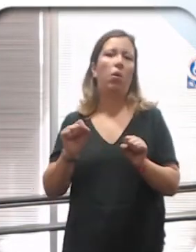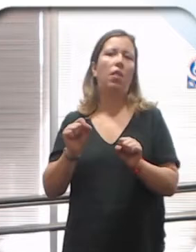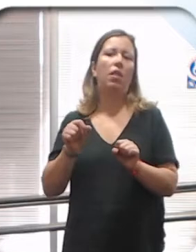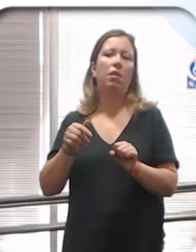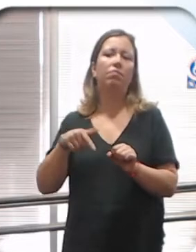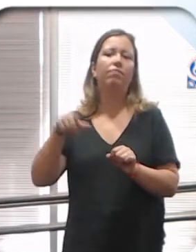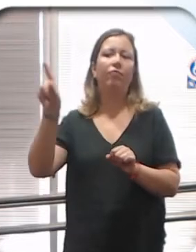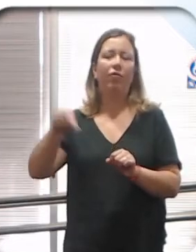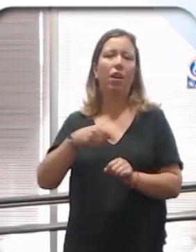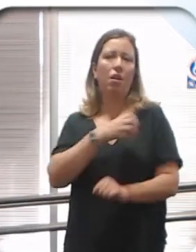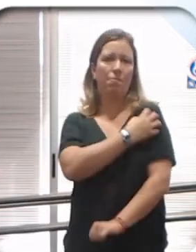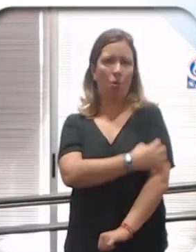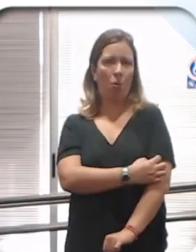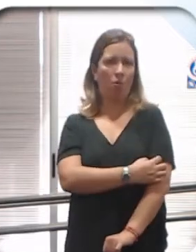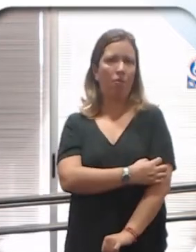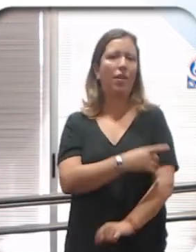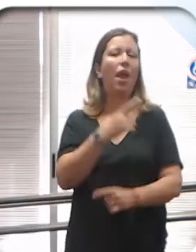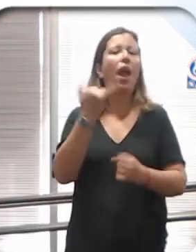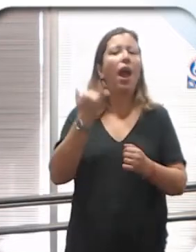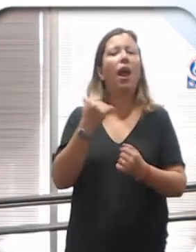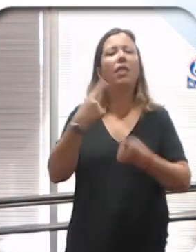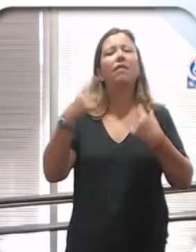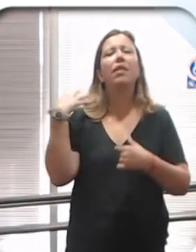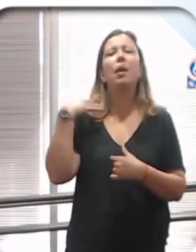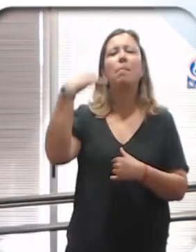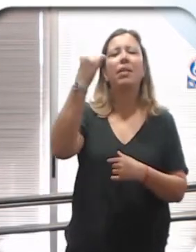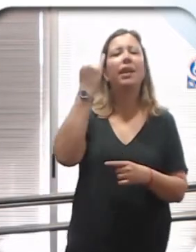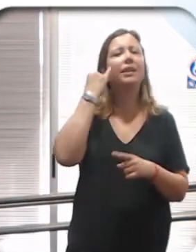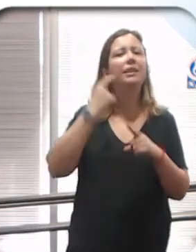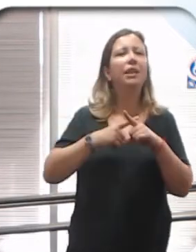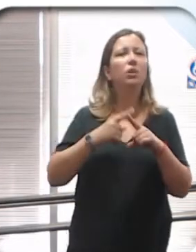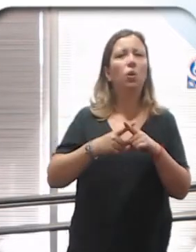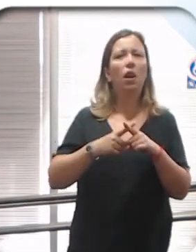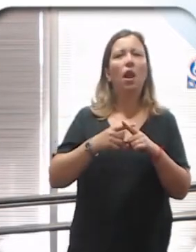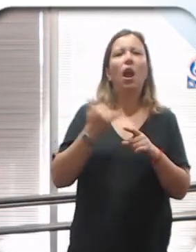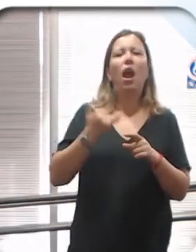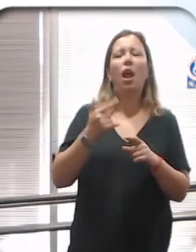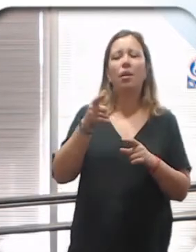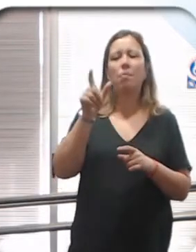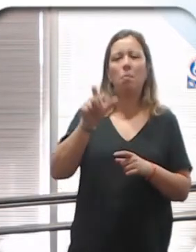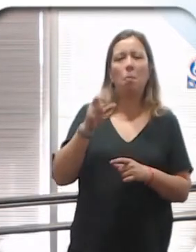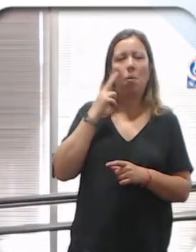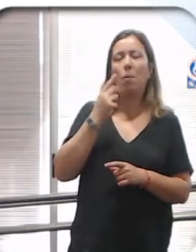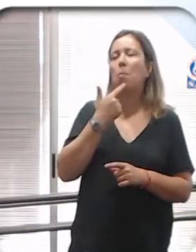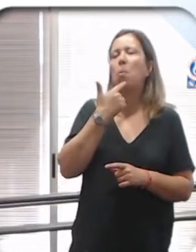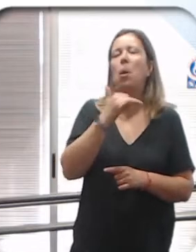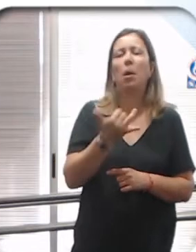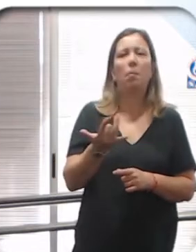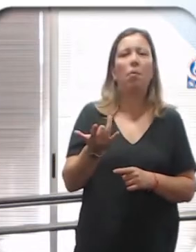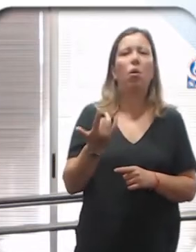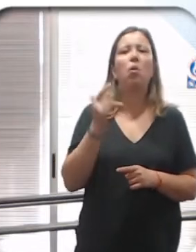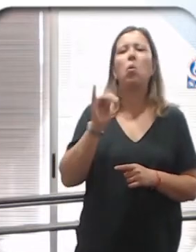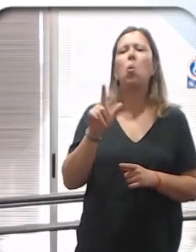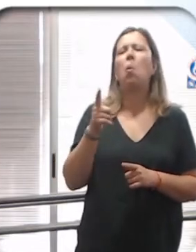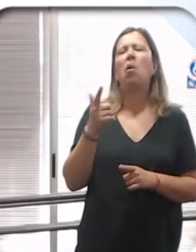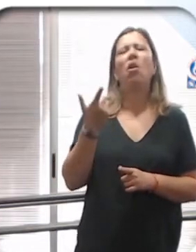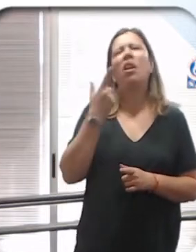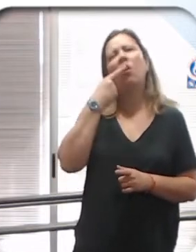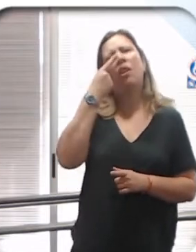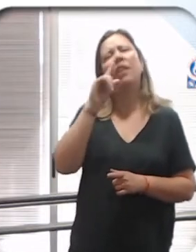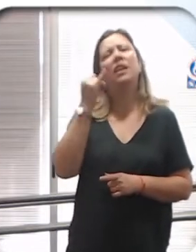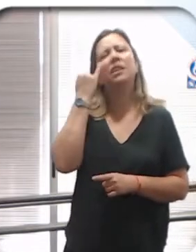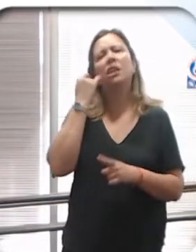en la pobreza. Hay mitos respecto a lo que es la sexualidad de las personas que tienen ciertas deficiencias. Por ejemplo, que son asexuados.